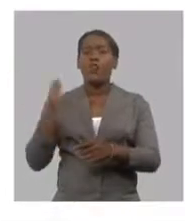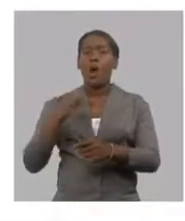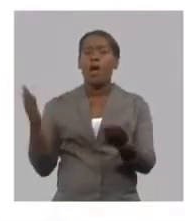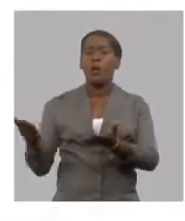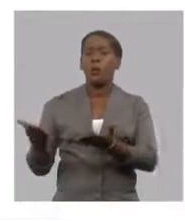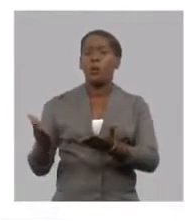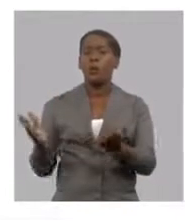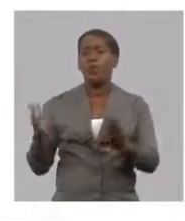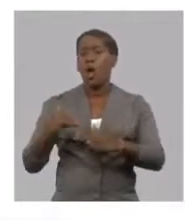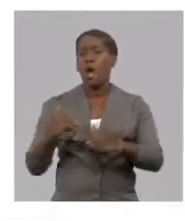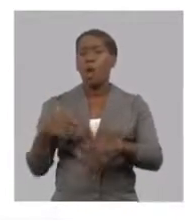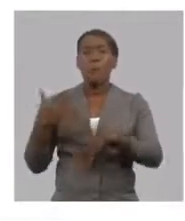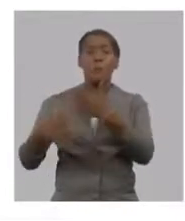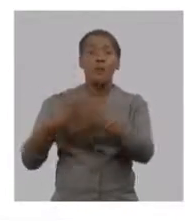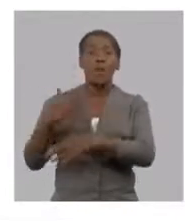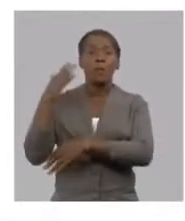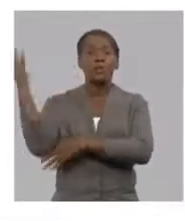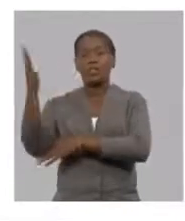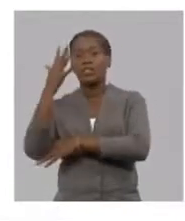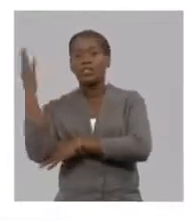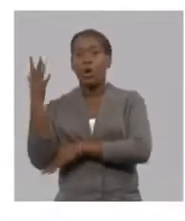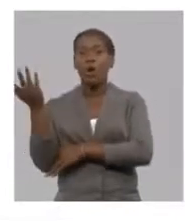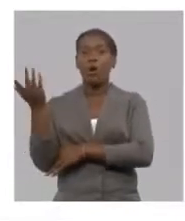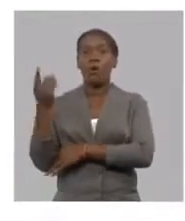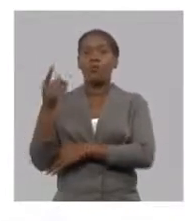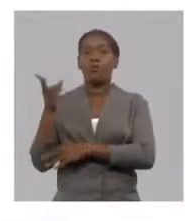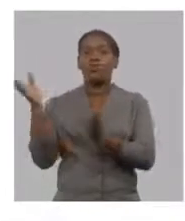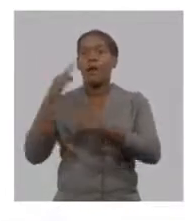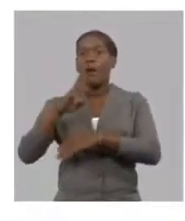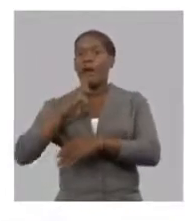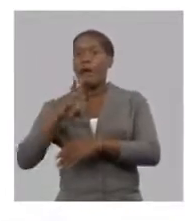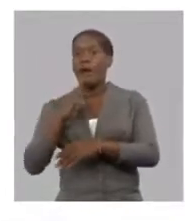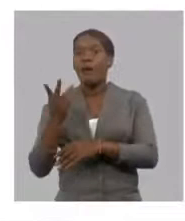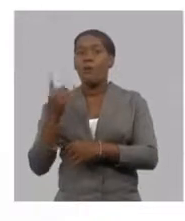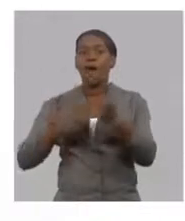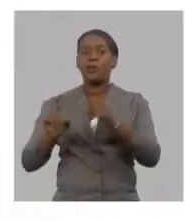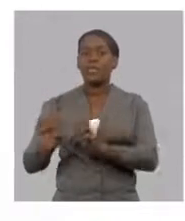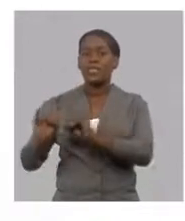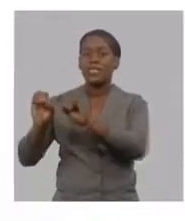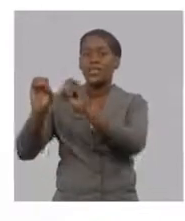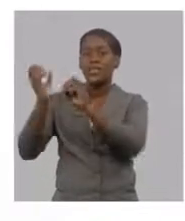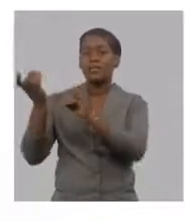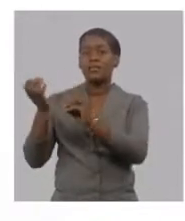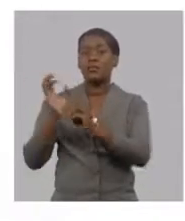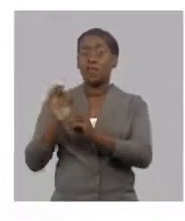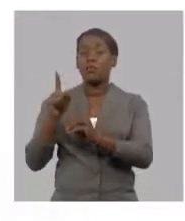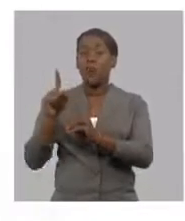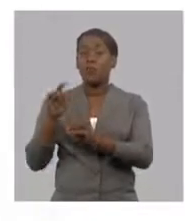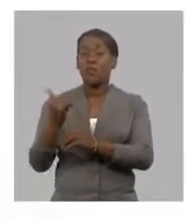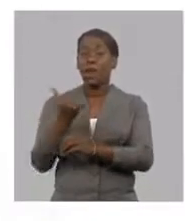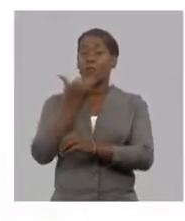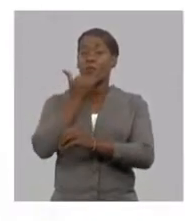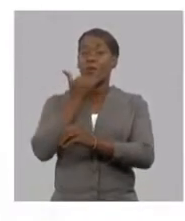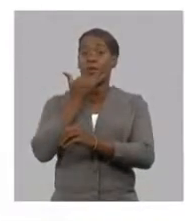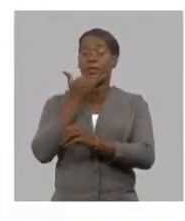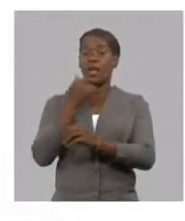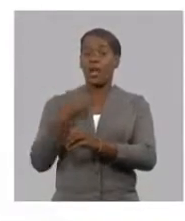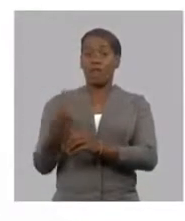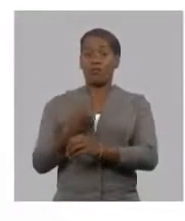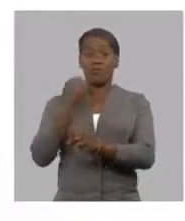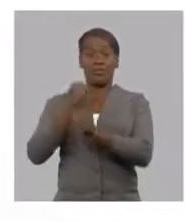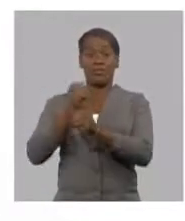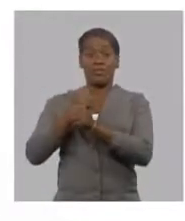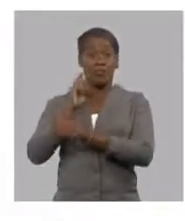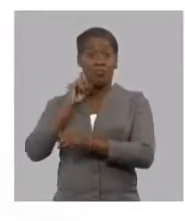por siniestro que hayan ocurrido ciclones sequías planes de enfermedades que es el siniestro es el riesgo más por frecuencia y